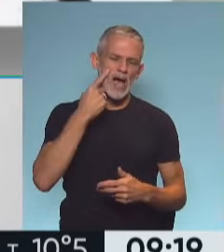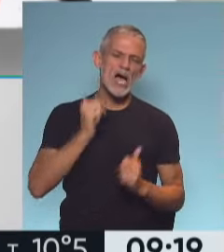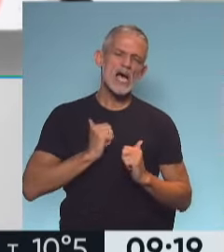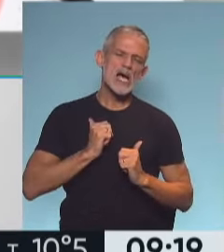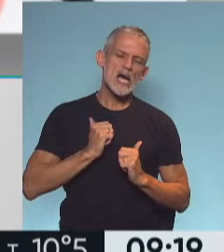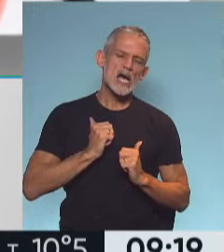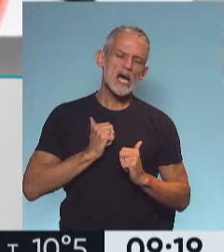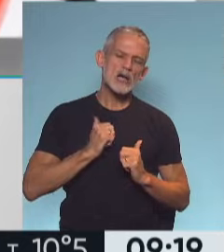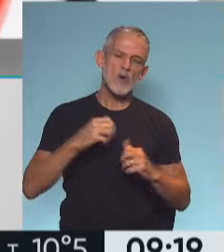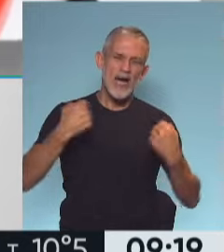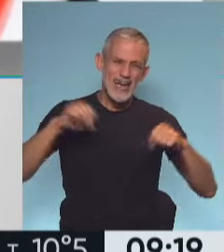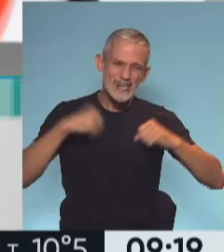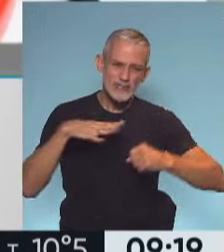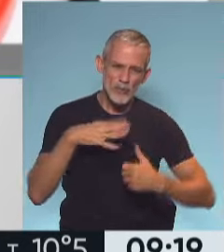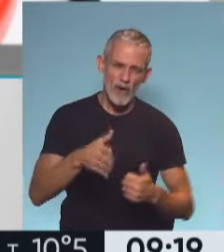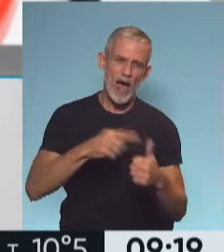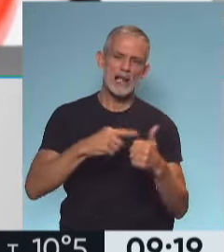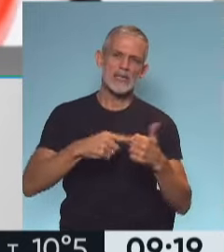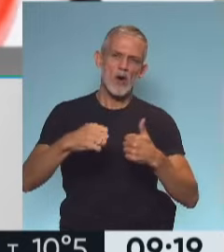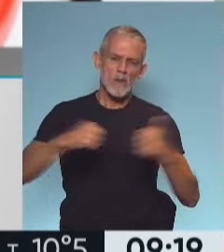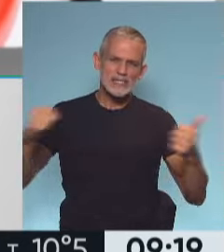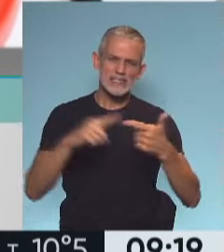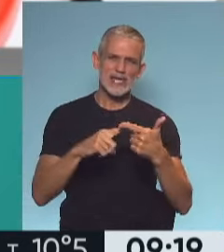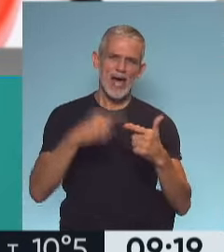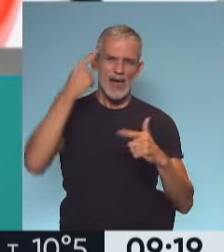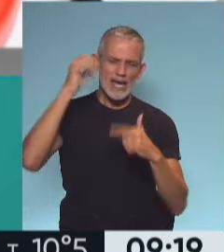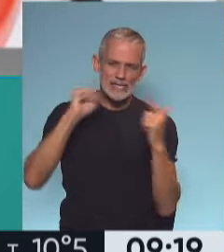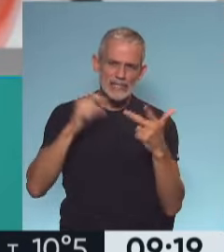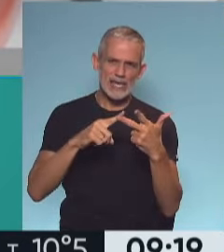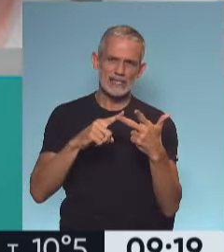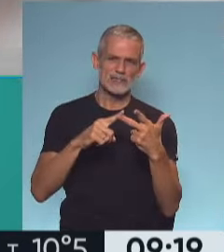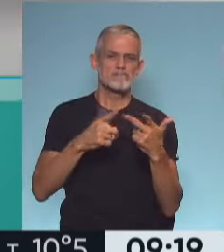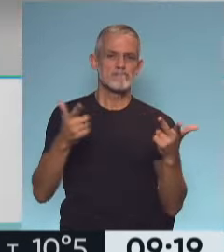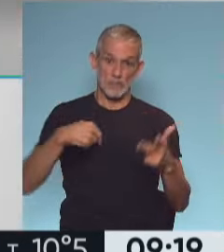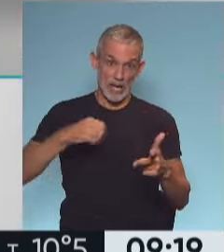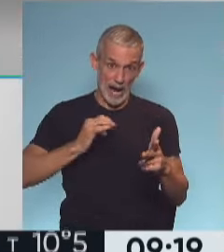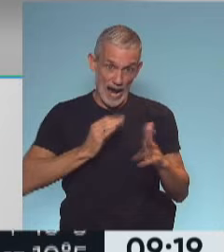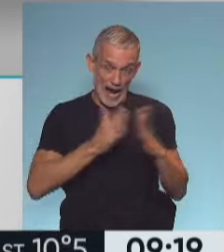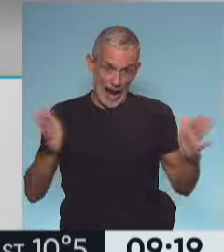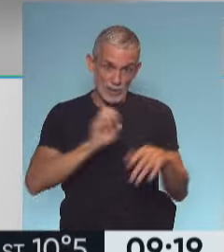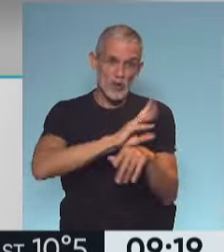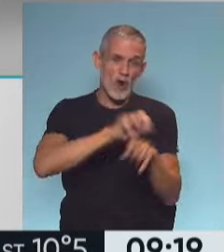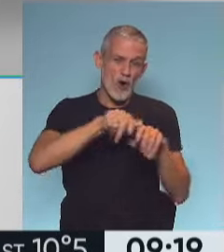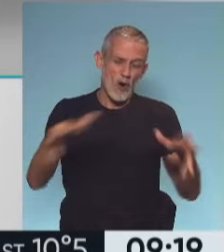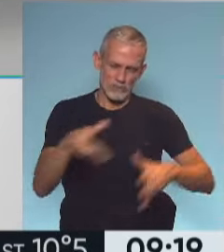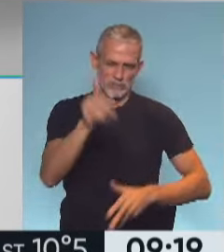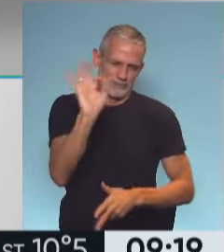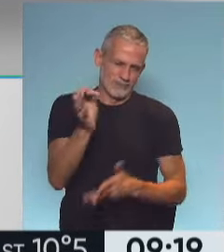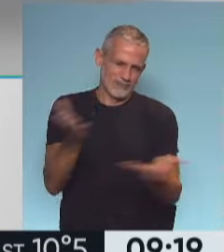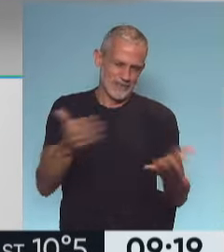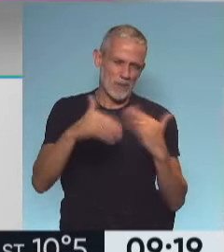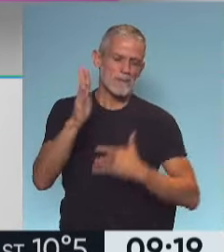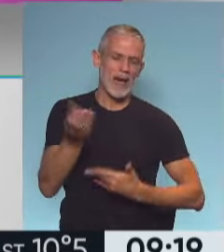sedentarismo, obesidad, quizás estrés, son muchas características que en este año de pandemia, vos lo tenés más claro que nosotros,